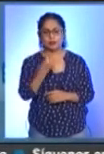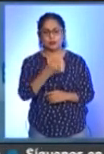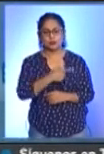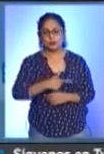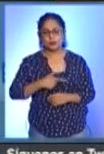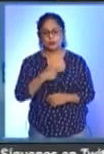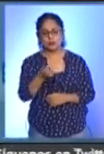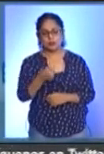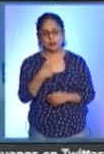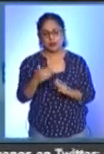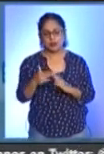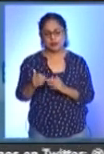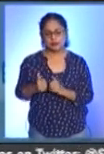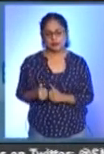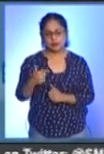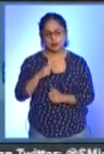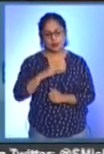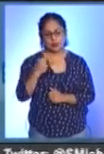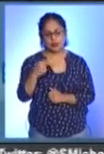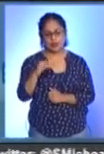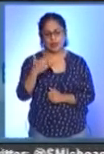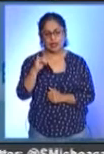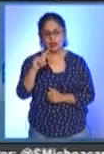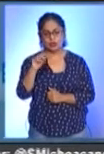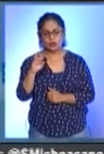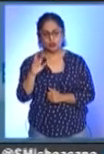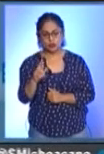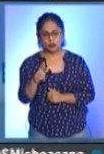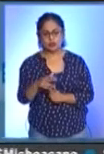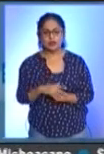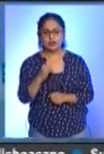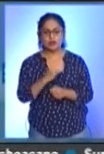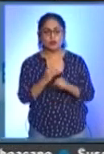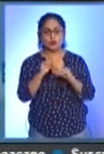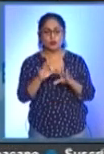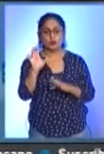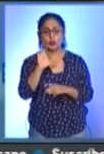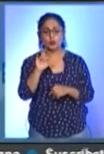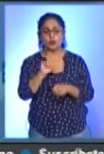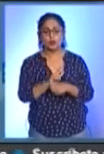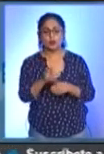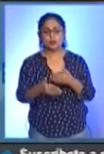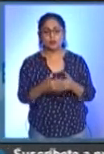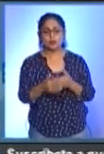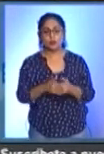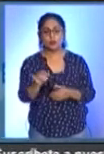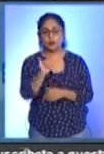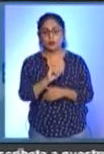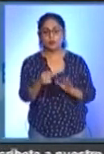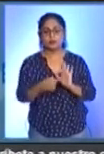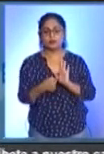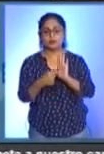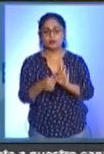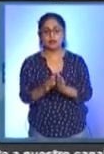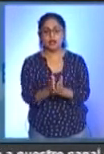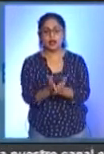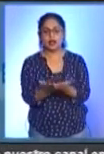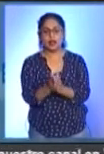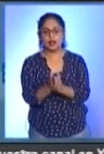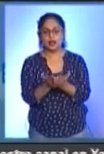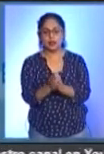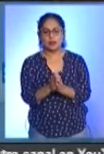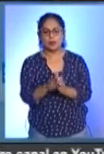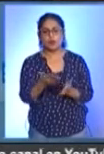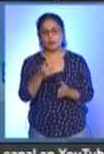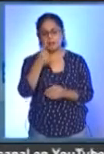casa. Mi nombre es Héctor Mondragón y comenzamos con lo mejor de la información cultural. El próximo jueves se va a presentar un libro que hace referencia a la